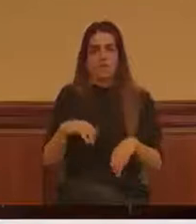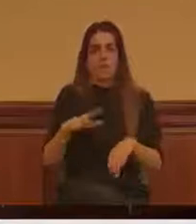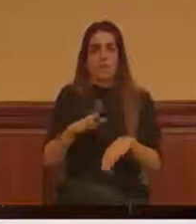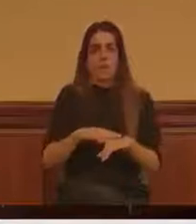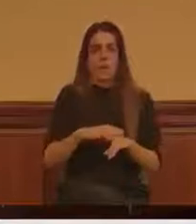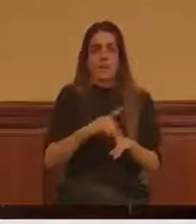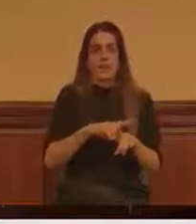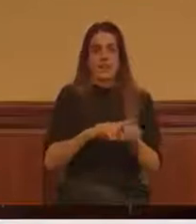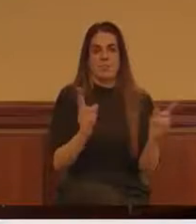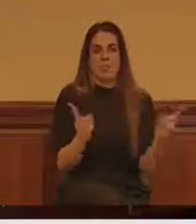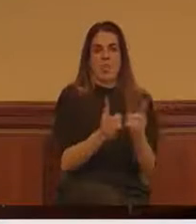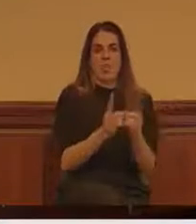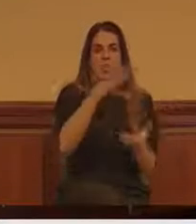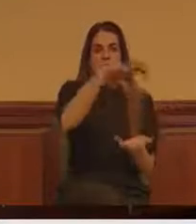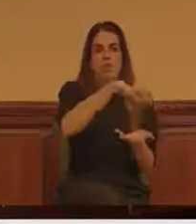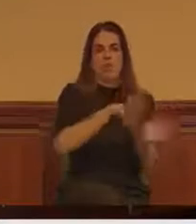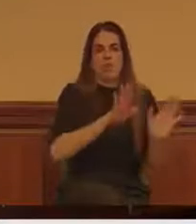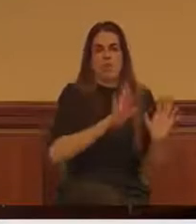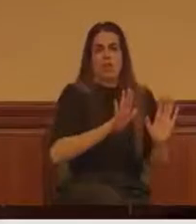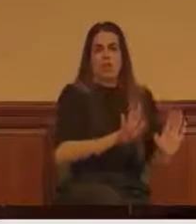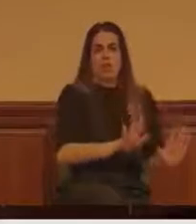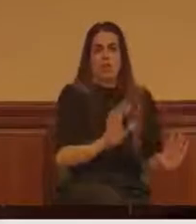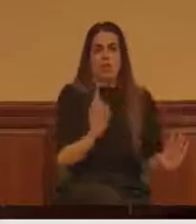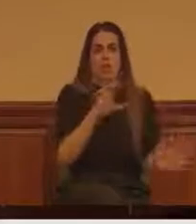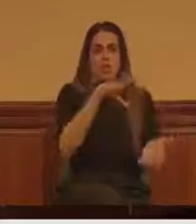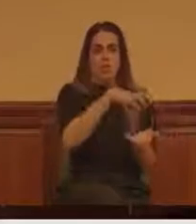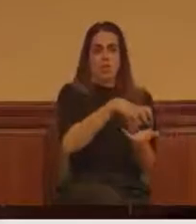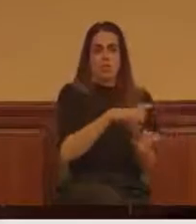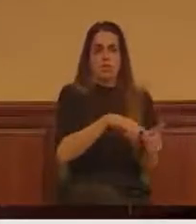tiempo posible en el centro.